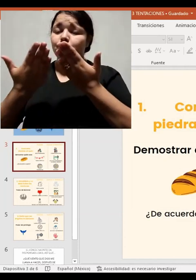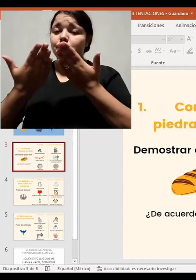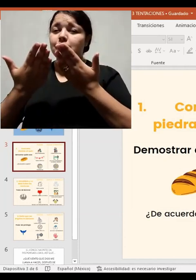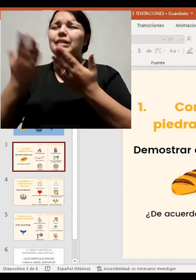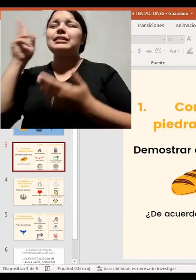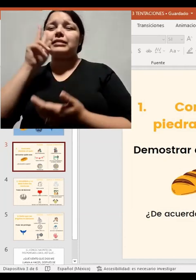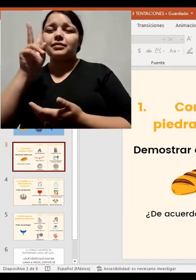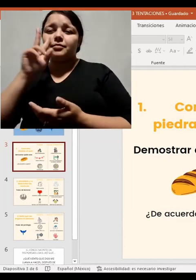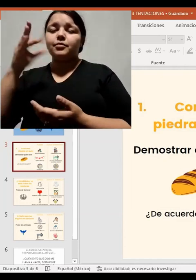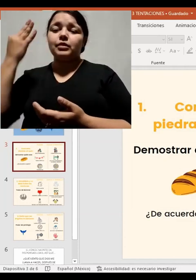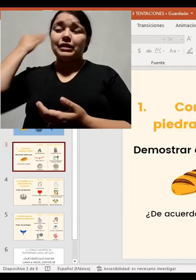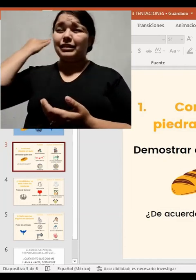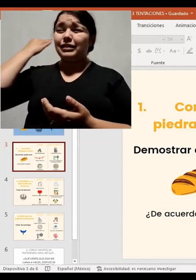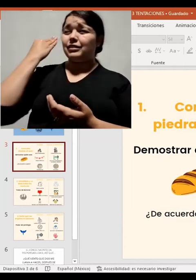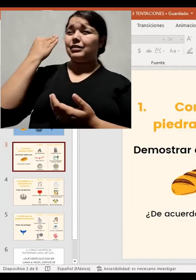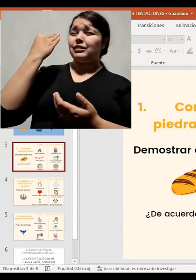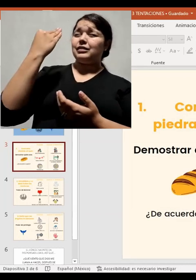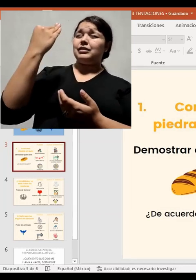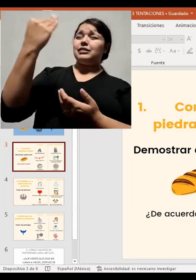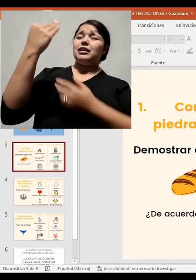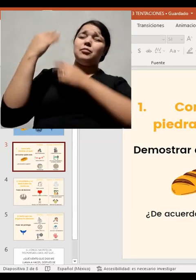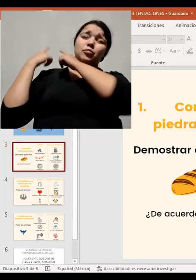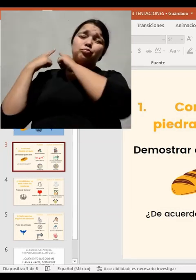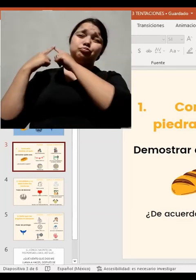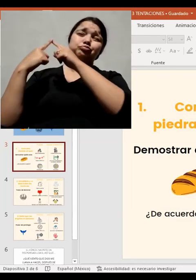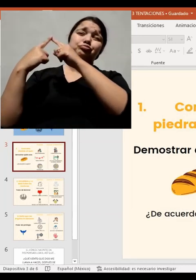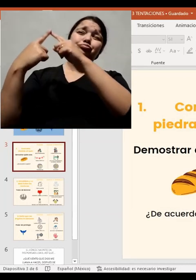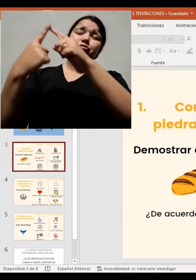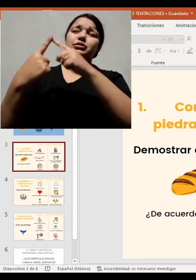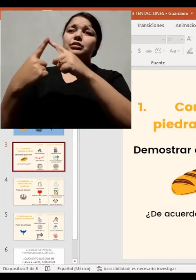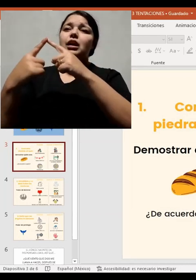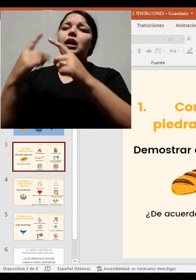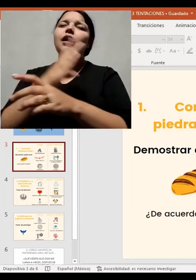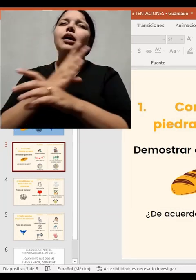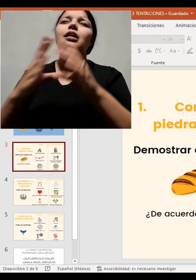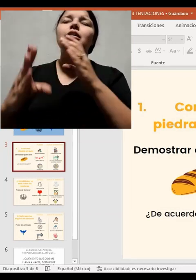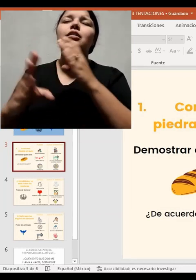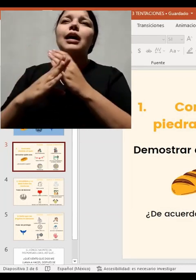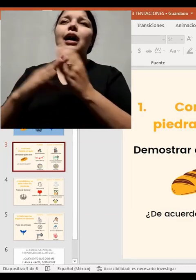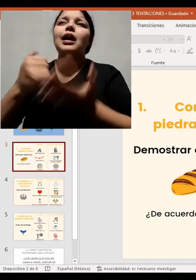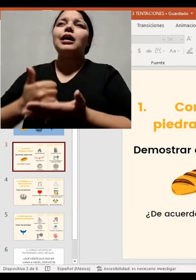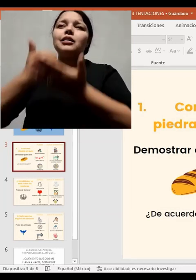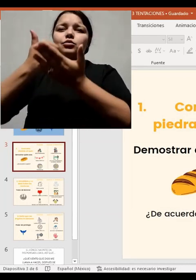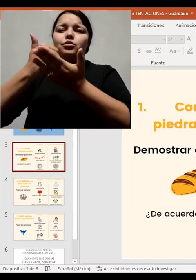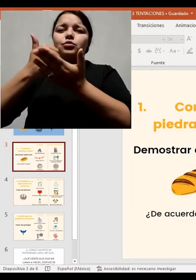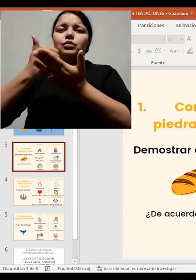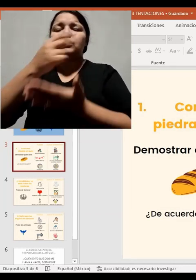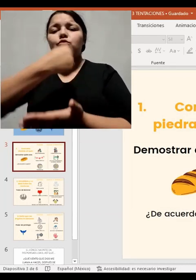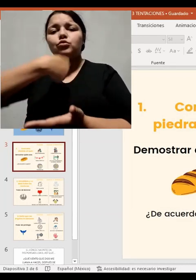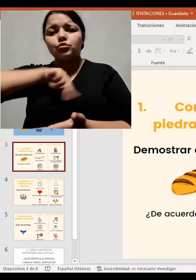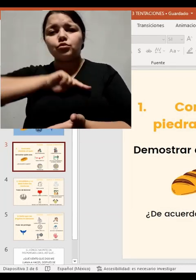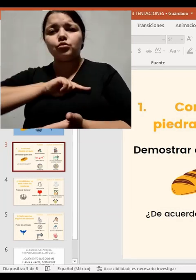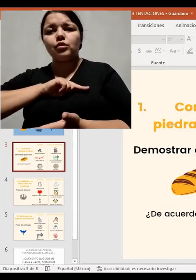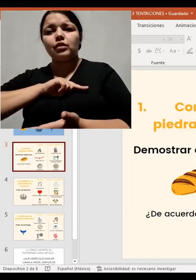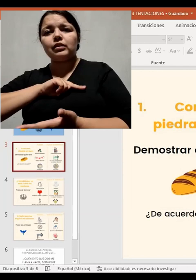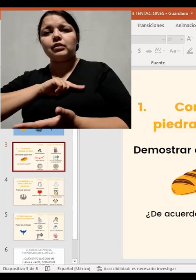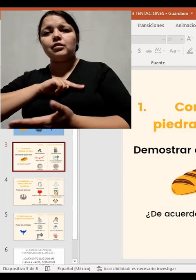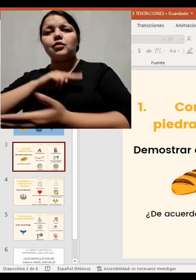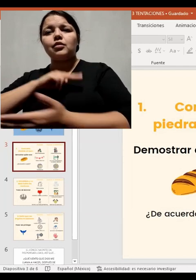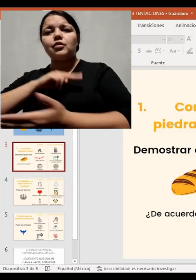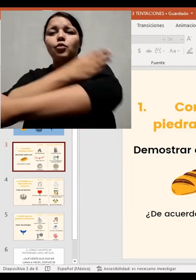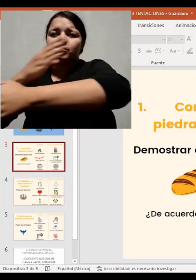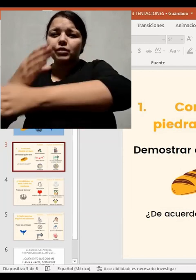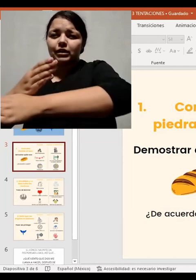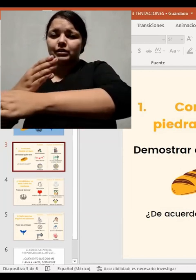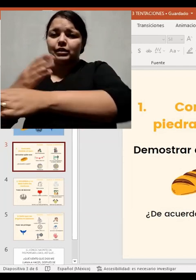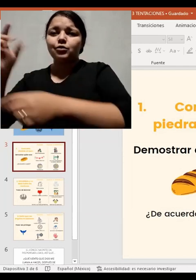que los elementos que ayudan a relación de pareja son la escucha, el entender a mi pareja, llegar a acuerdos y